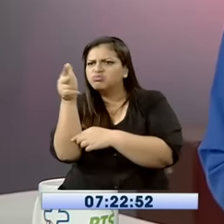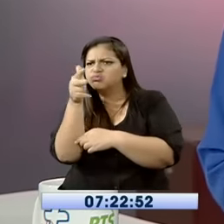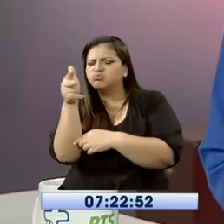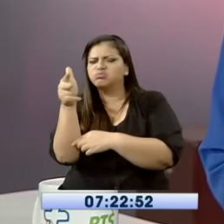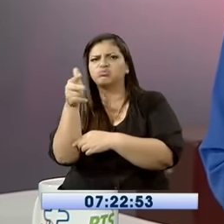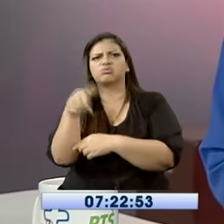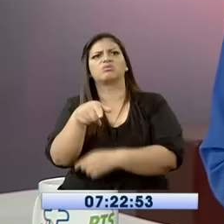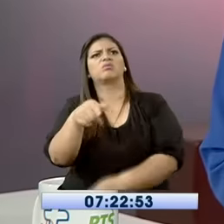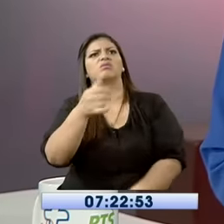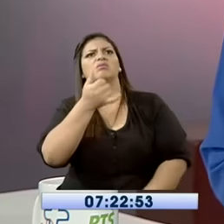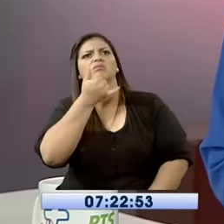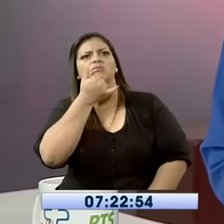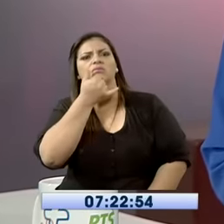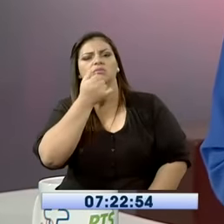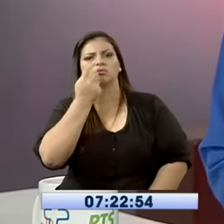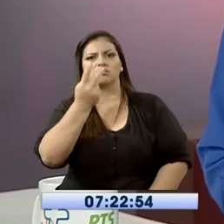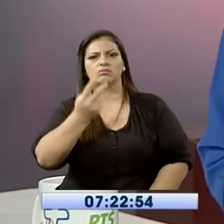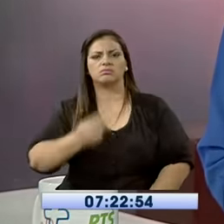Veamos las imágenes.